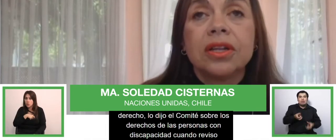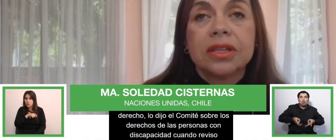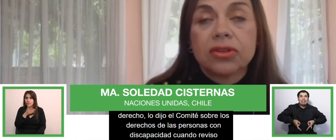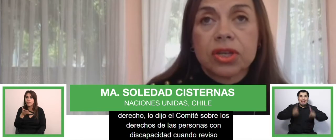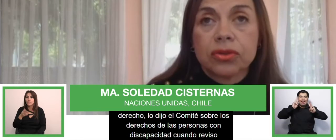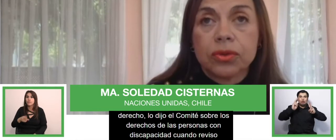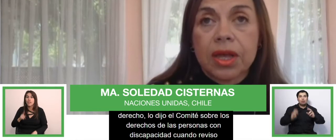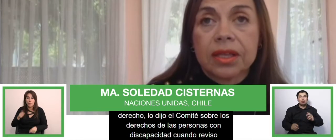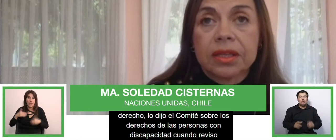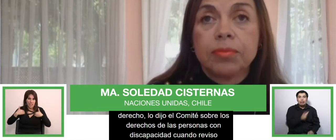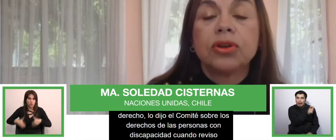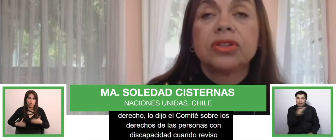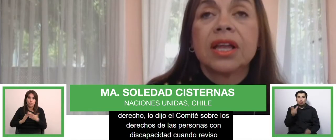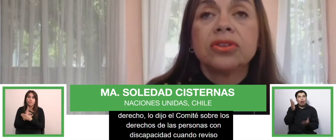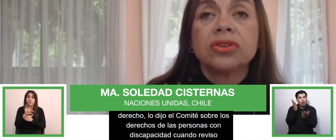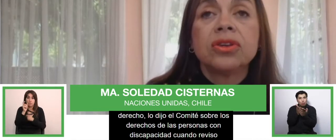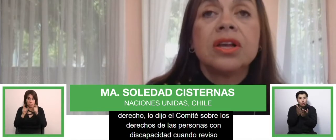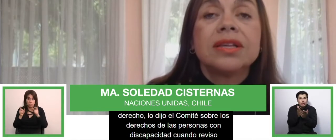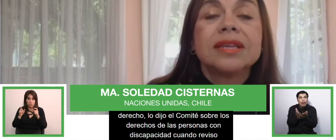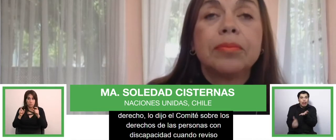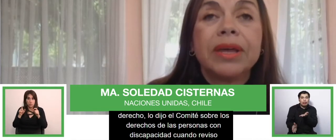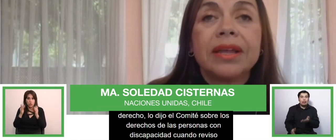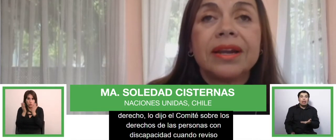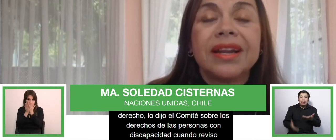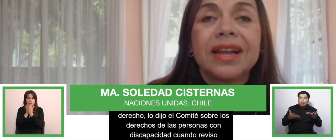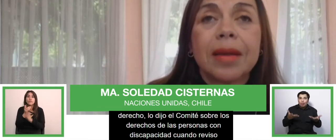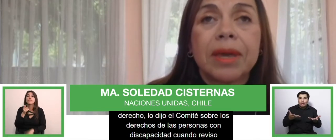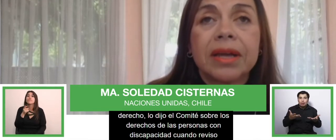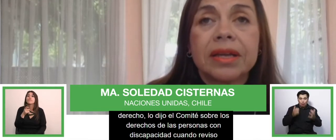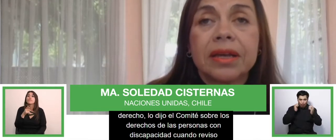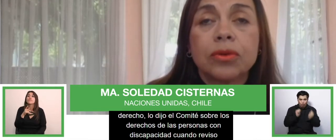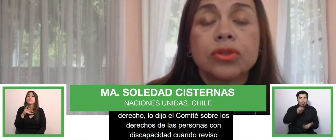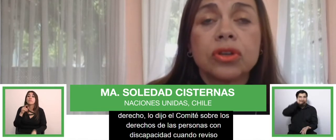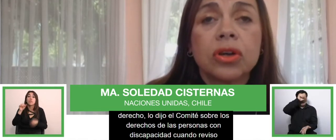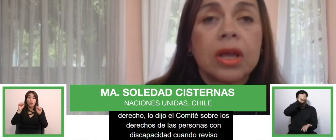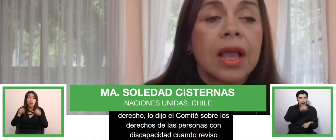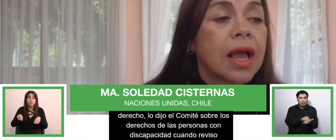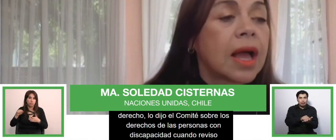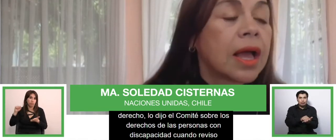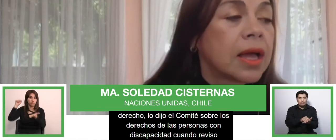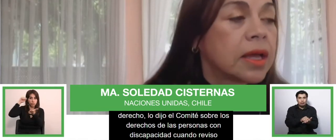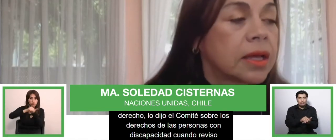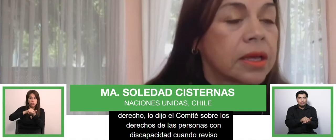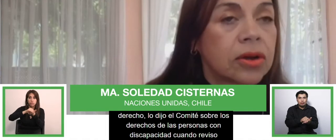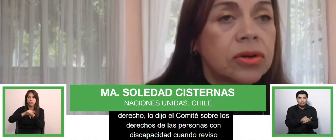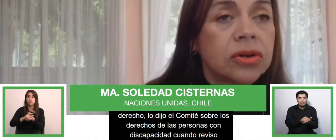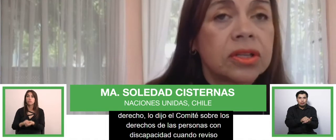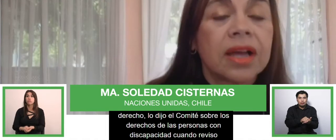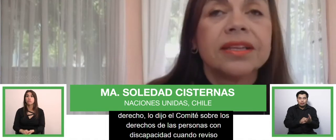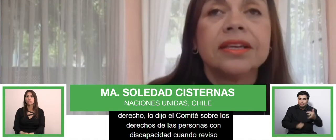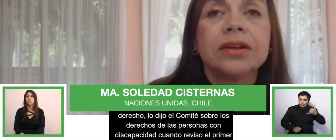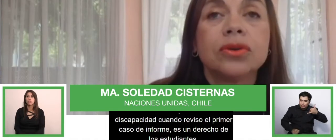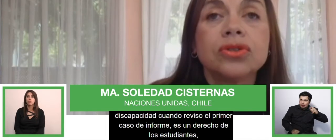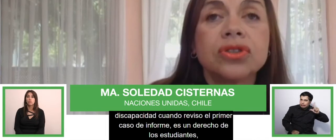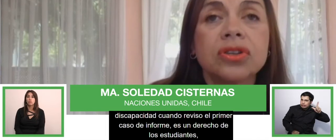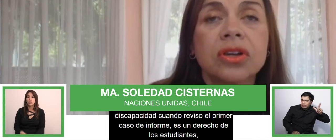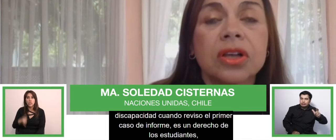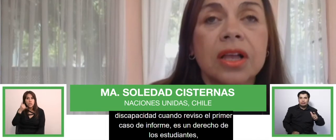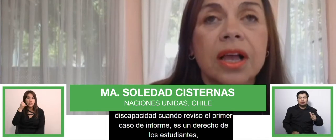Es un derecho de los estudiantes y por lo tanto se puede reclamar incluso, corta,